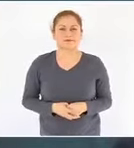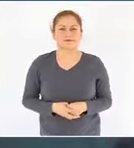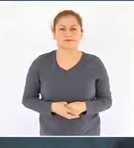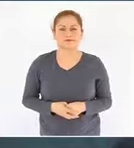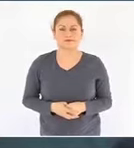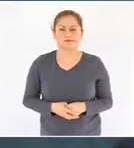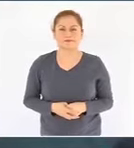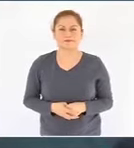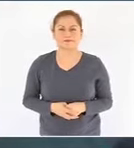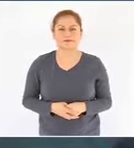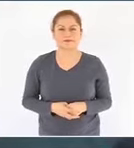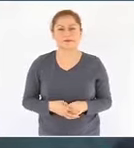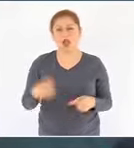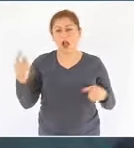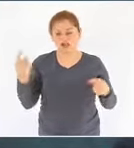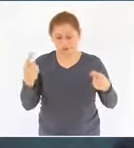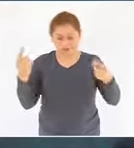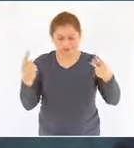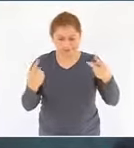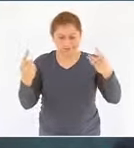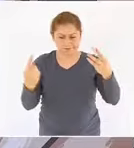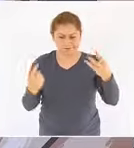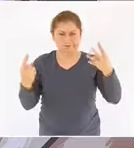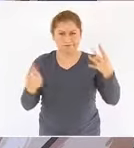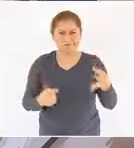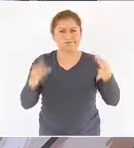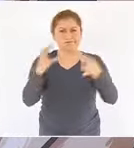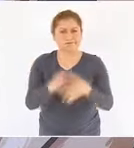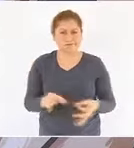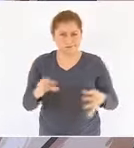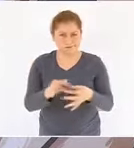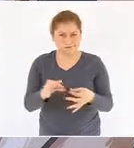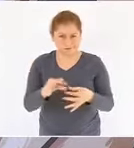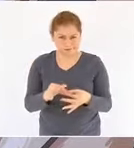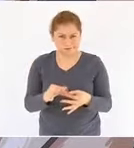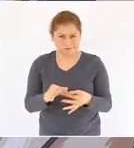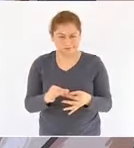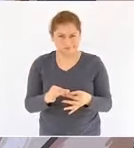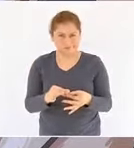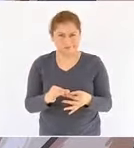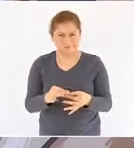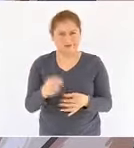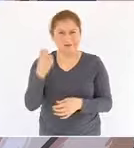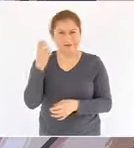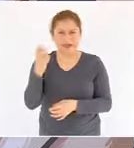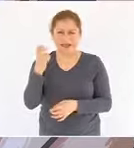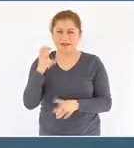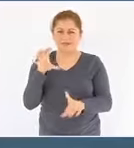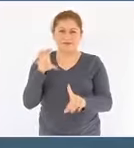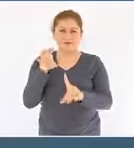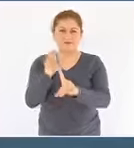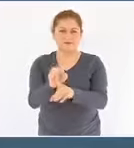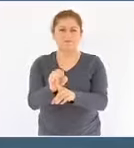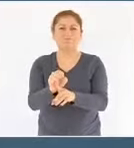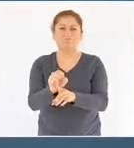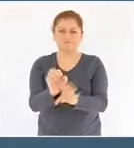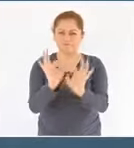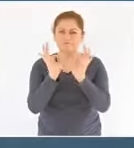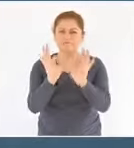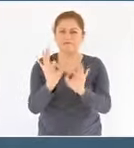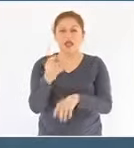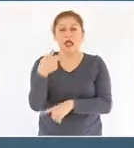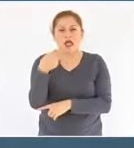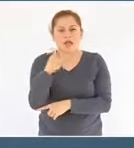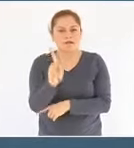Todo esto se ha logrado a pesar de que existen dos obstáculos que estamos